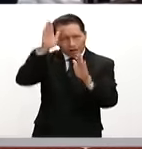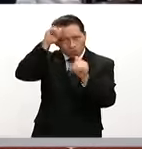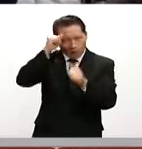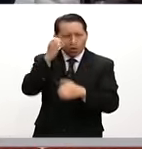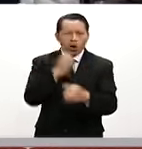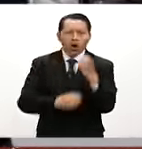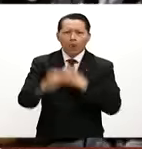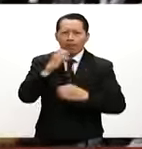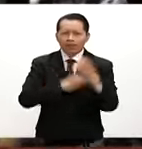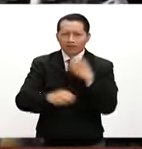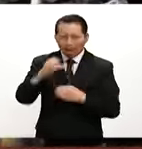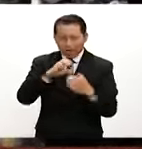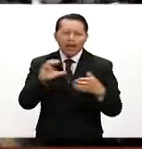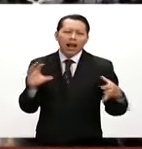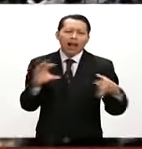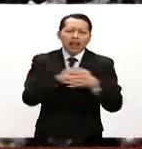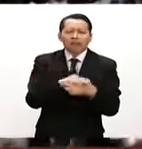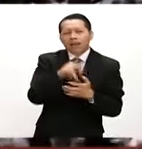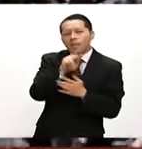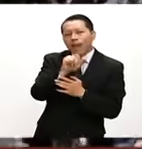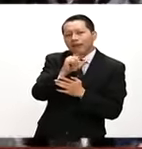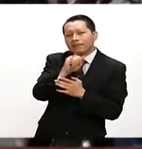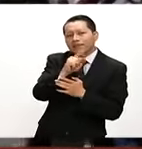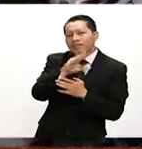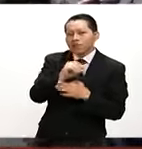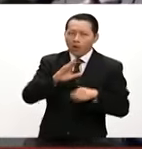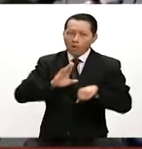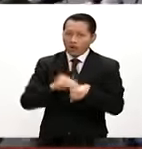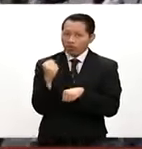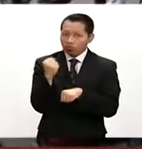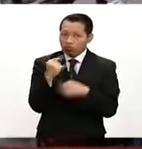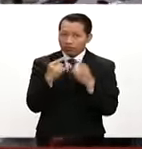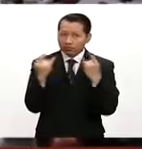la Alianza del Pacífico, uno de los más ambiciosos de la historia.